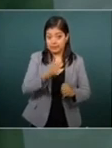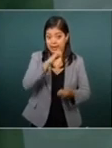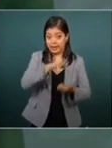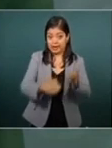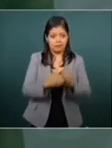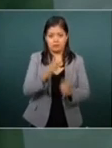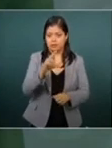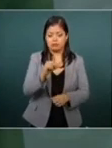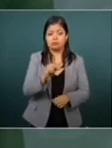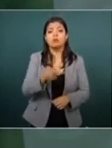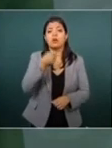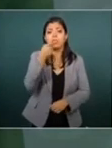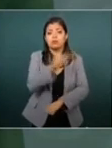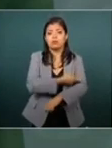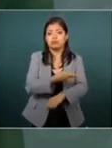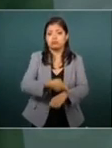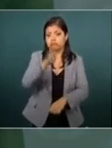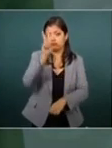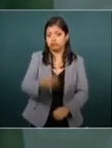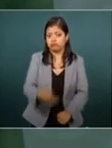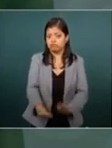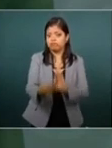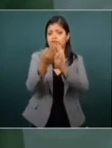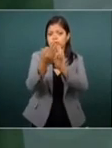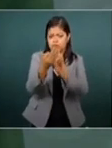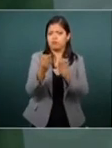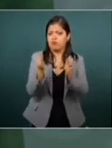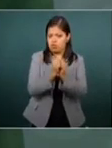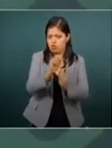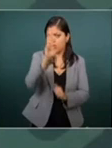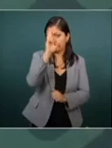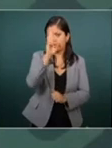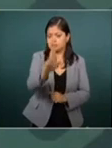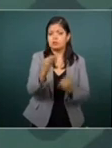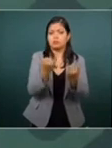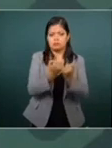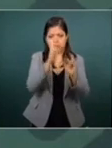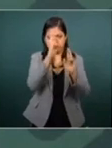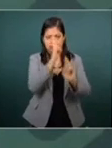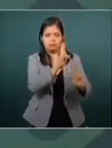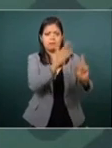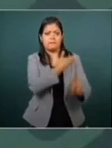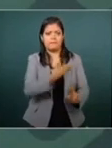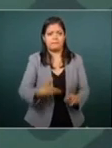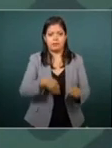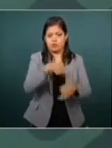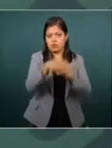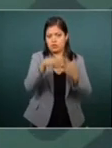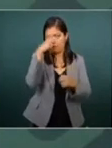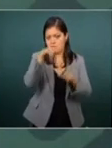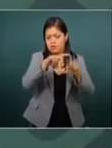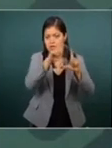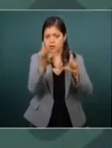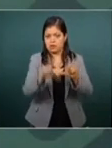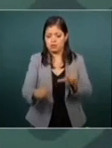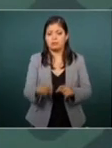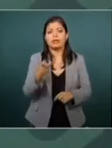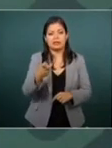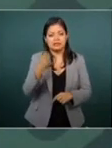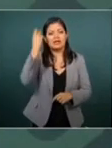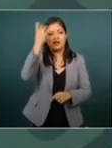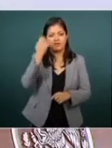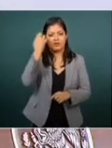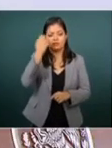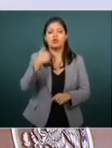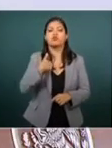Hablar con la verdad y de frente puede hacerse también con respeto y reconocimiento al presidente de todos los mexicanos. A partir de estas reflexiones quiero